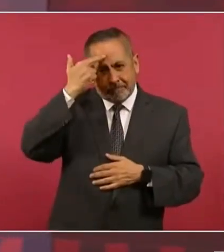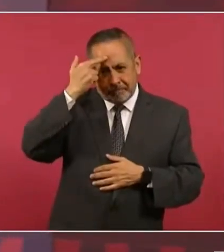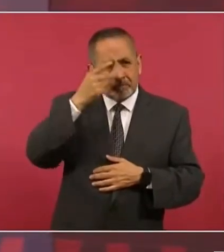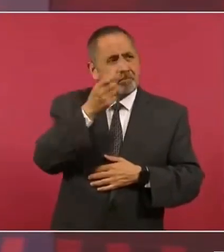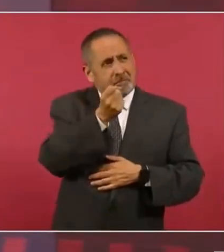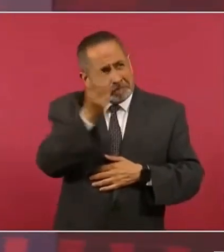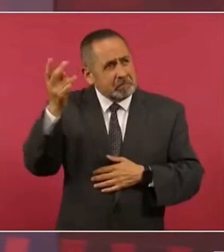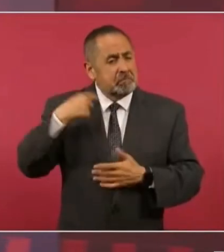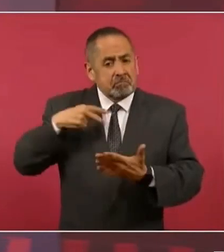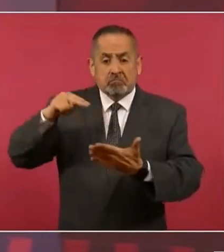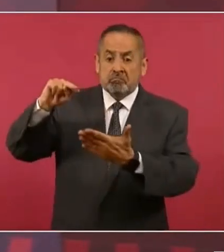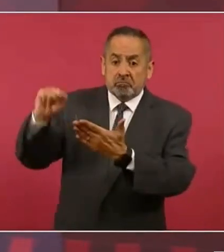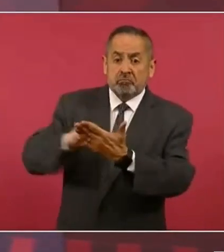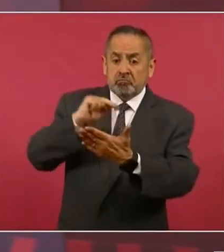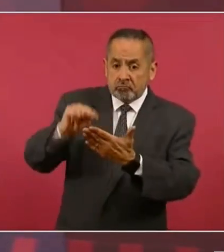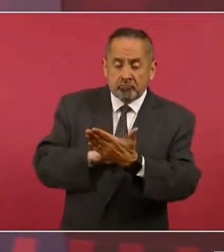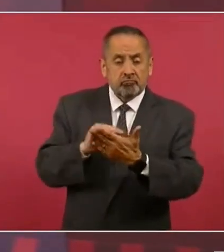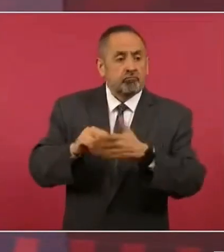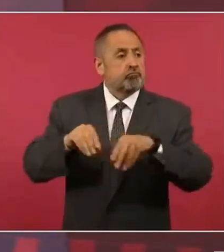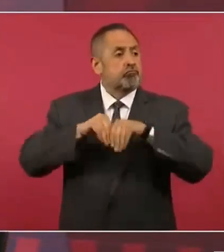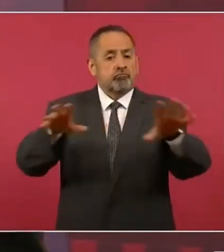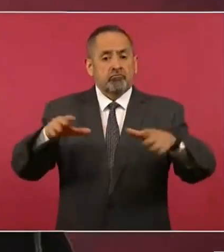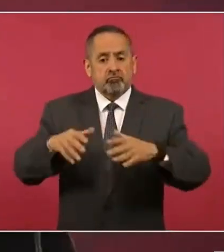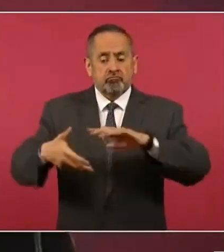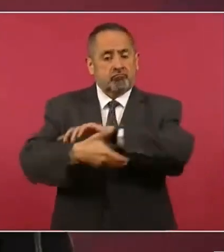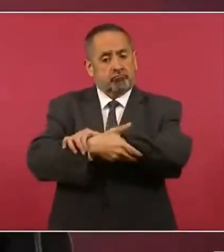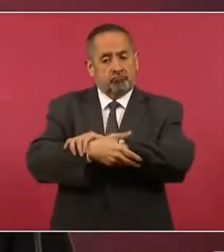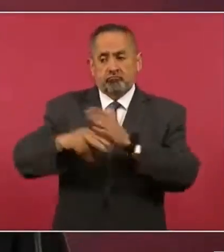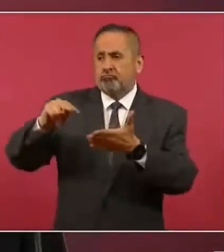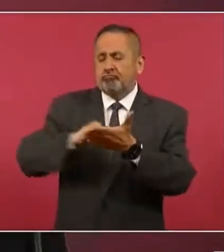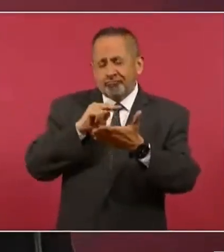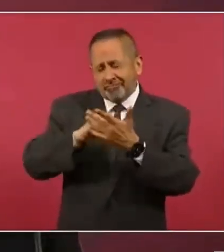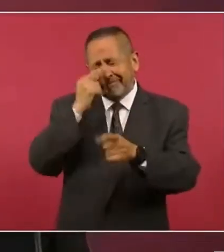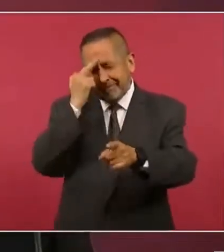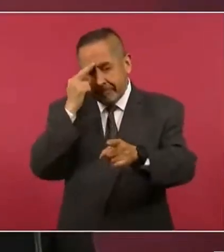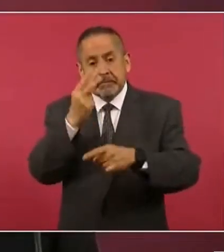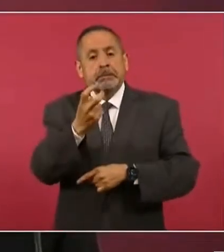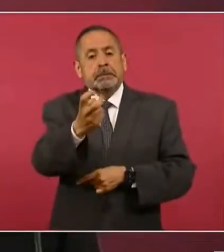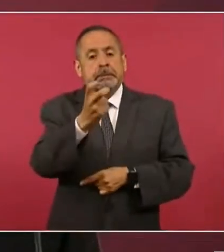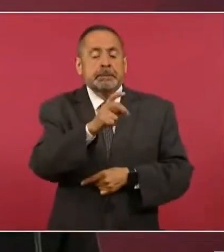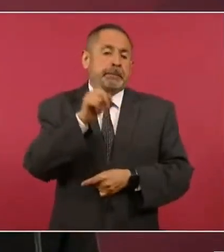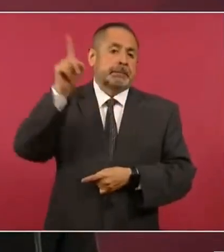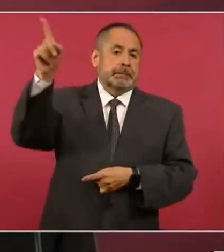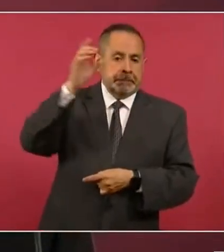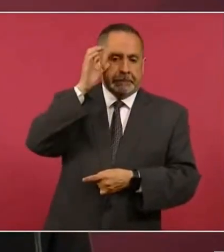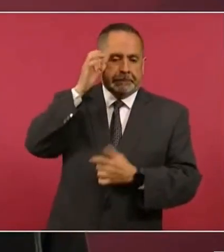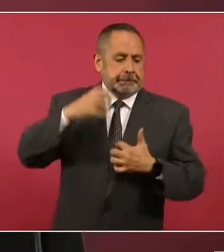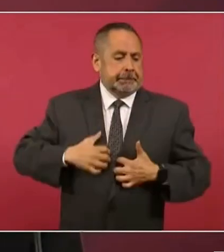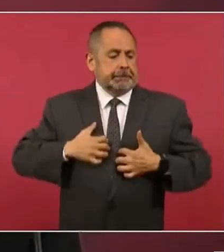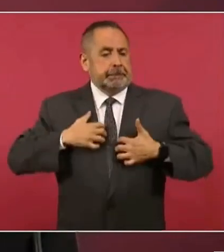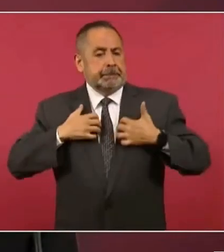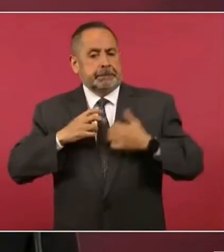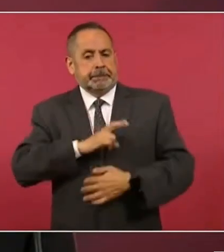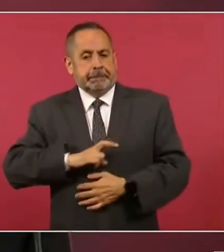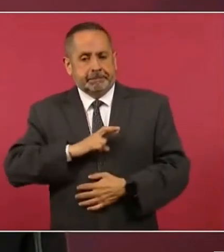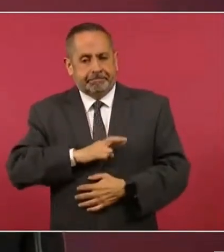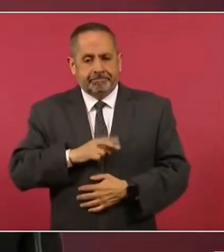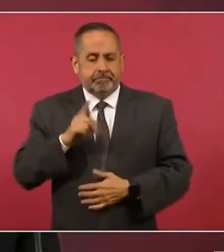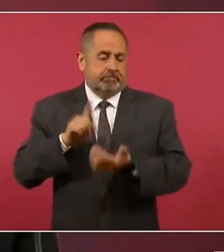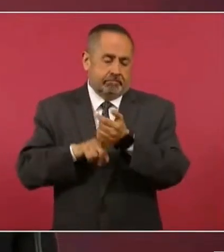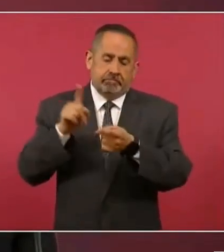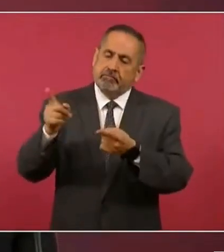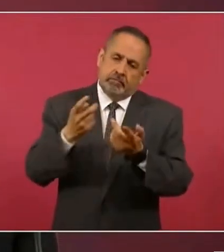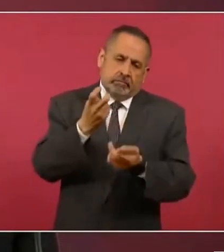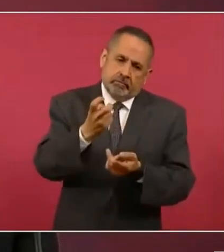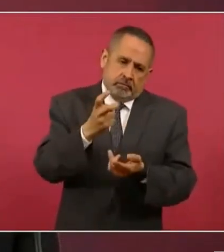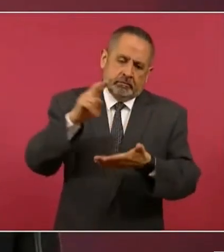firmar públicamente el convenio por eso se molestaron mucho en China